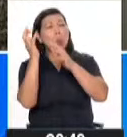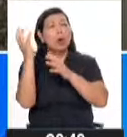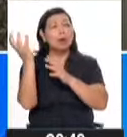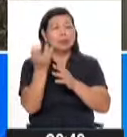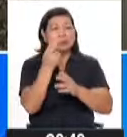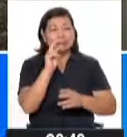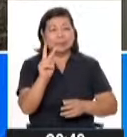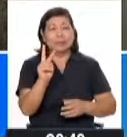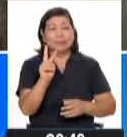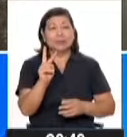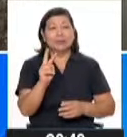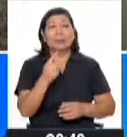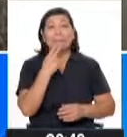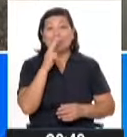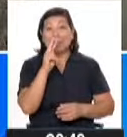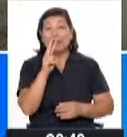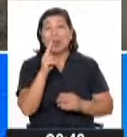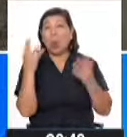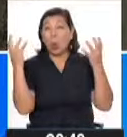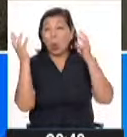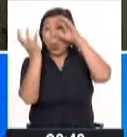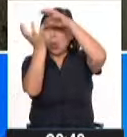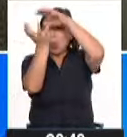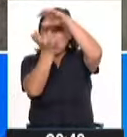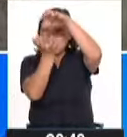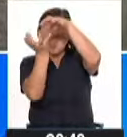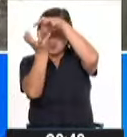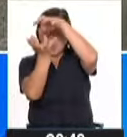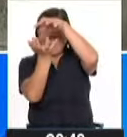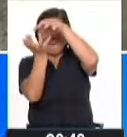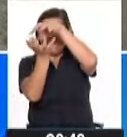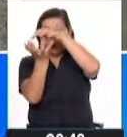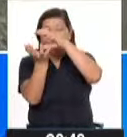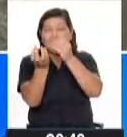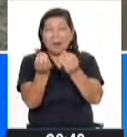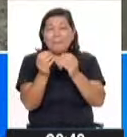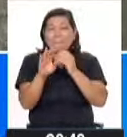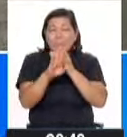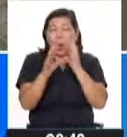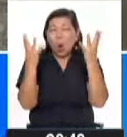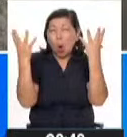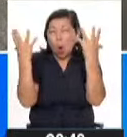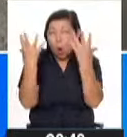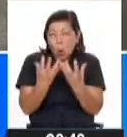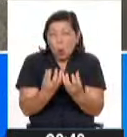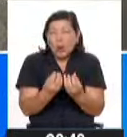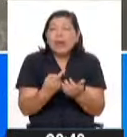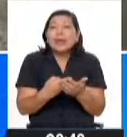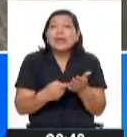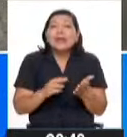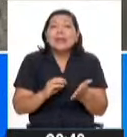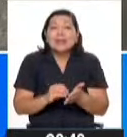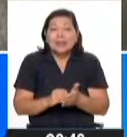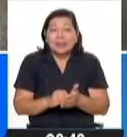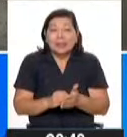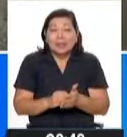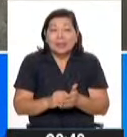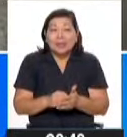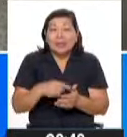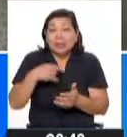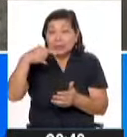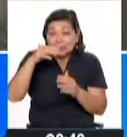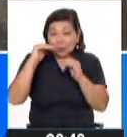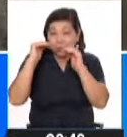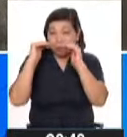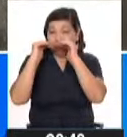Si se observa en la imagen, la nube que se ve encima es una nube con una base oscura. Eso significa que es una nube de desarrollo vertical,